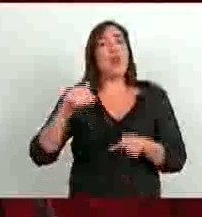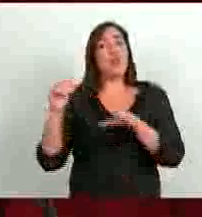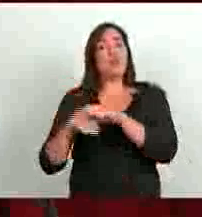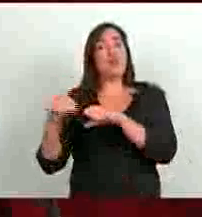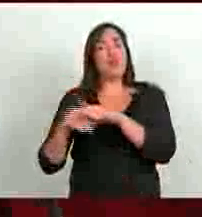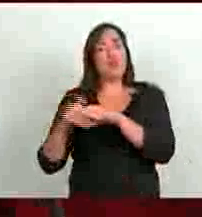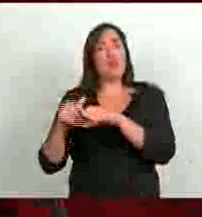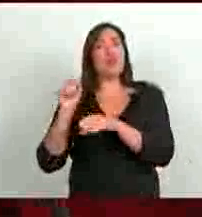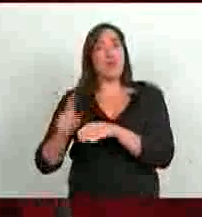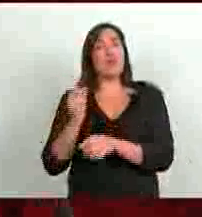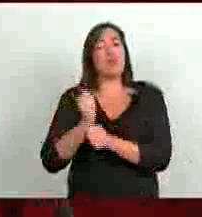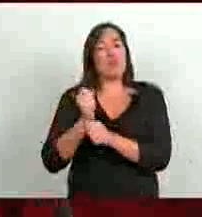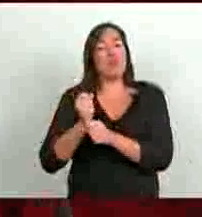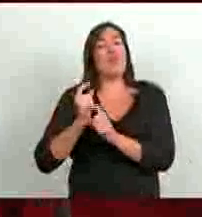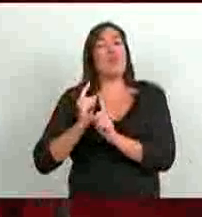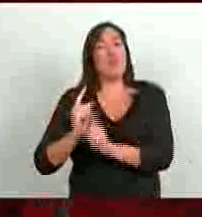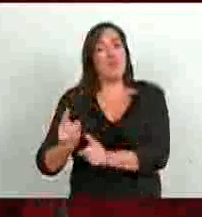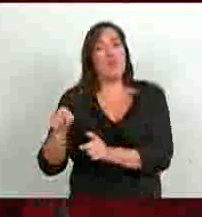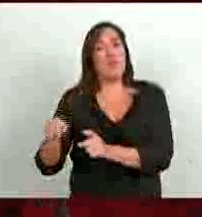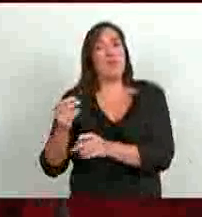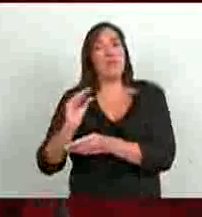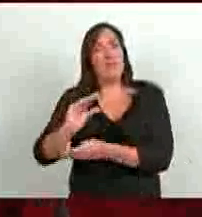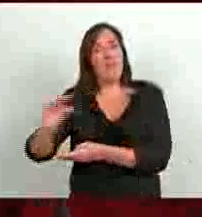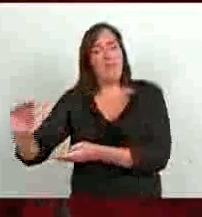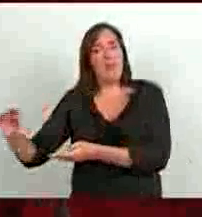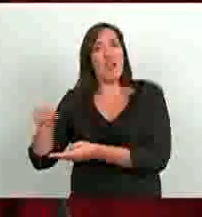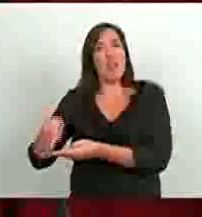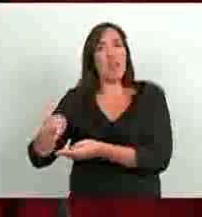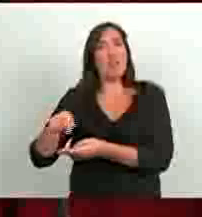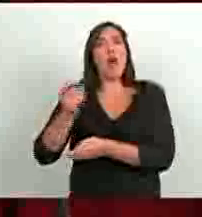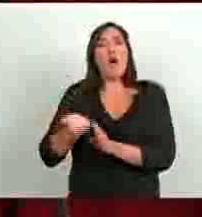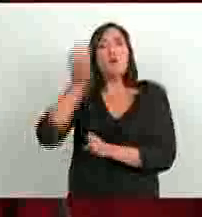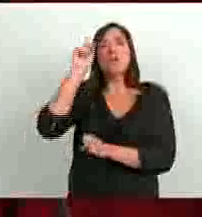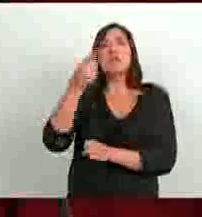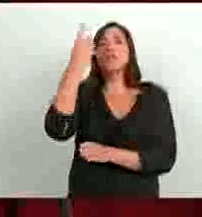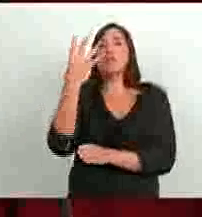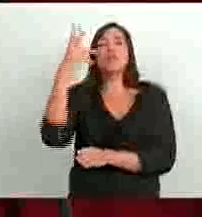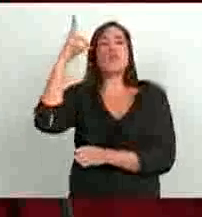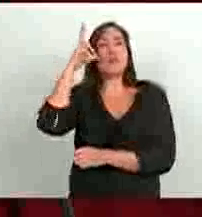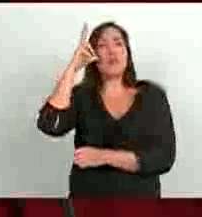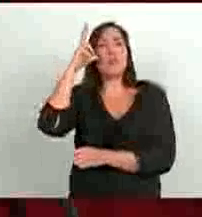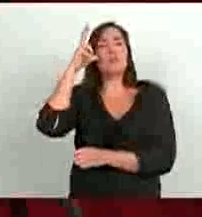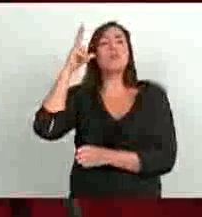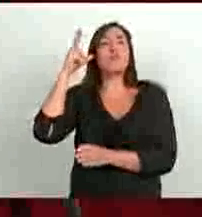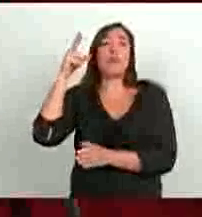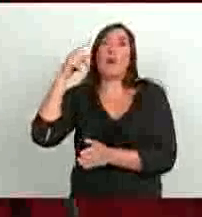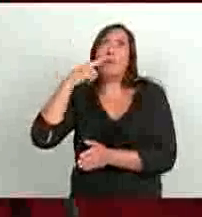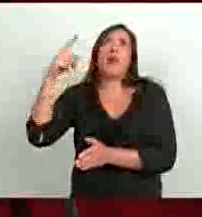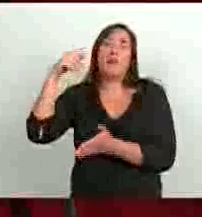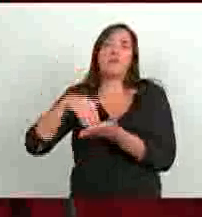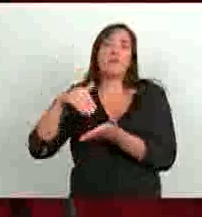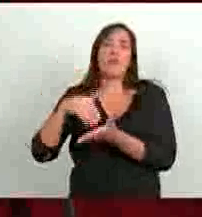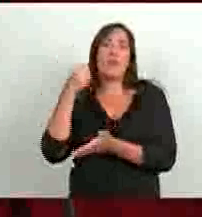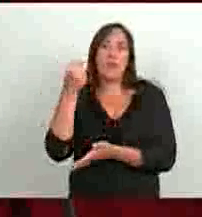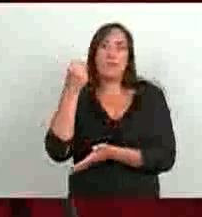de Garantía de Sustentabilidad aumentó en un 148% en miles de millones de